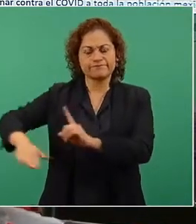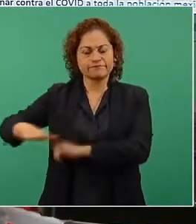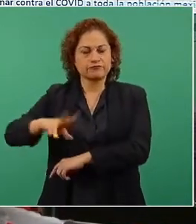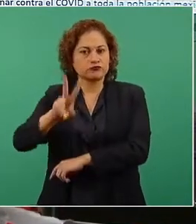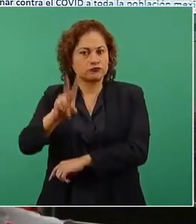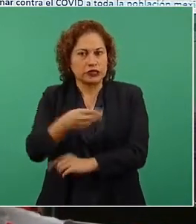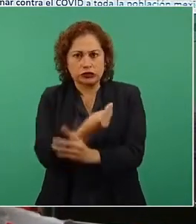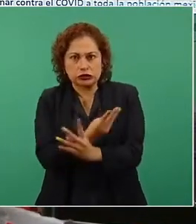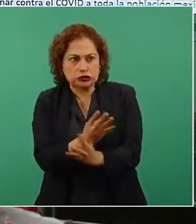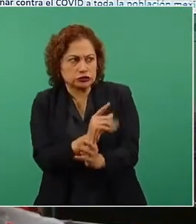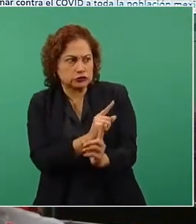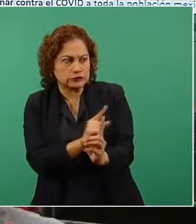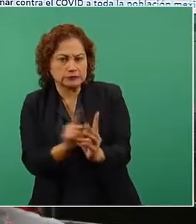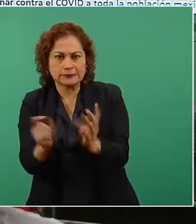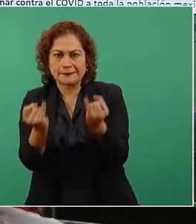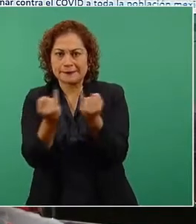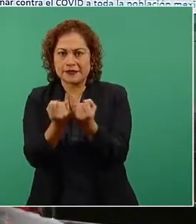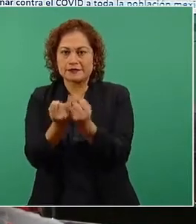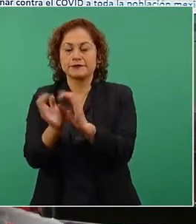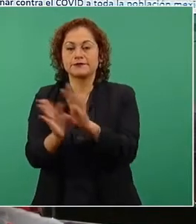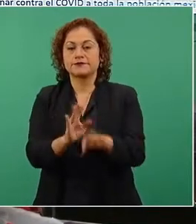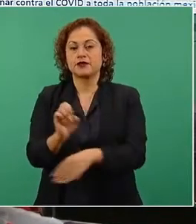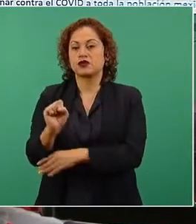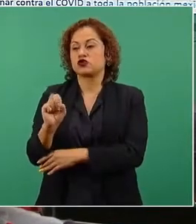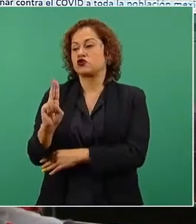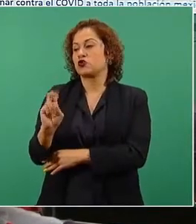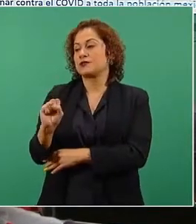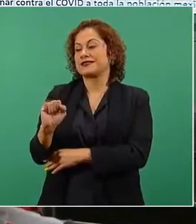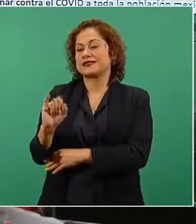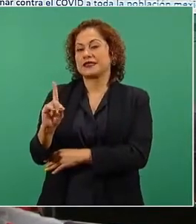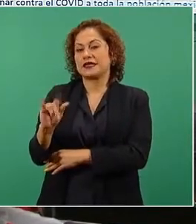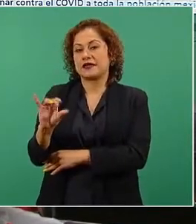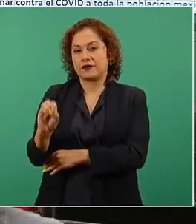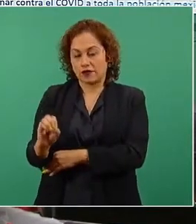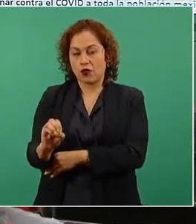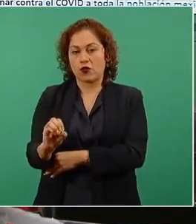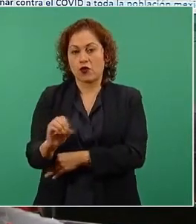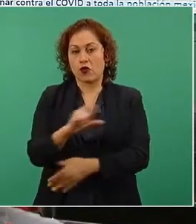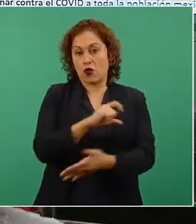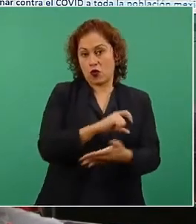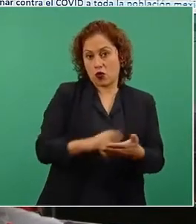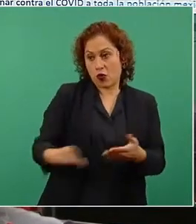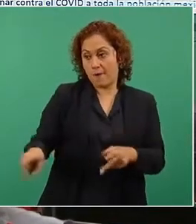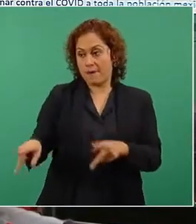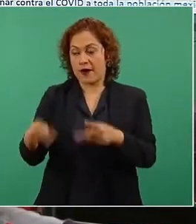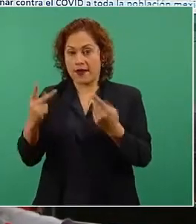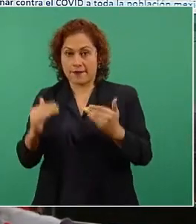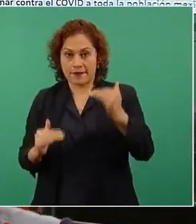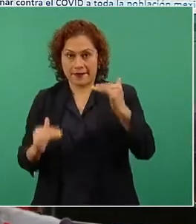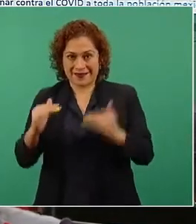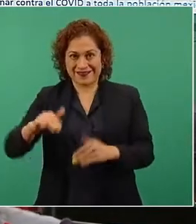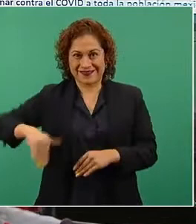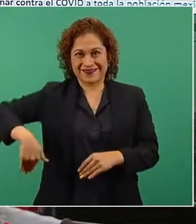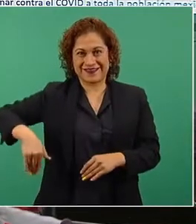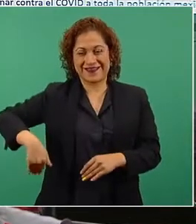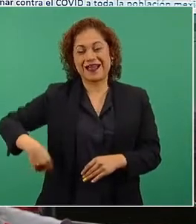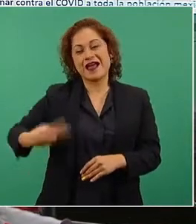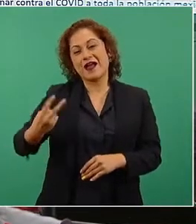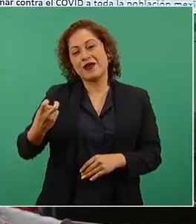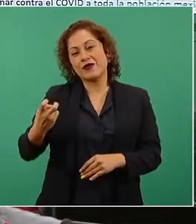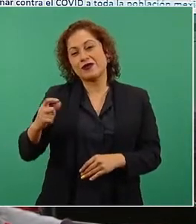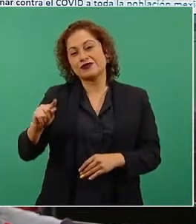Subsidio es entre el precio de compra y el precio de venta. Ya vieron un ejemplo ahorita. 2.73 lo compramos,